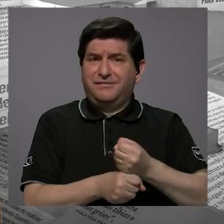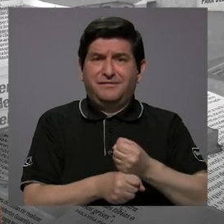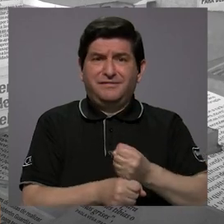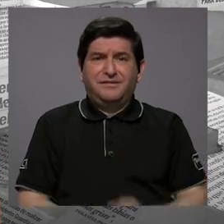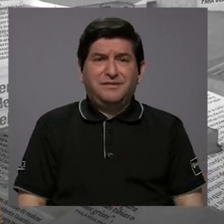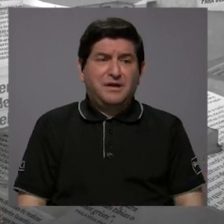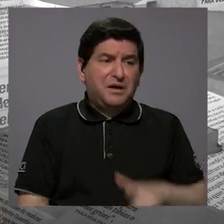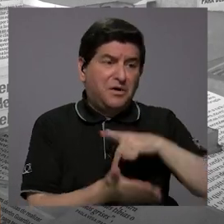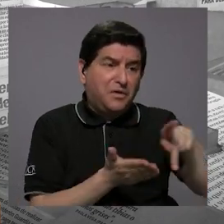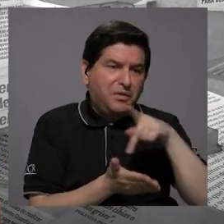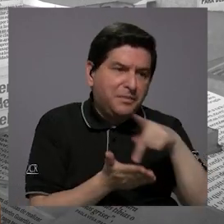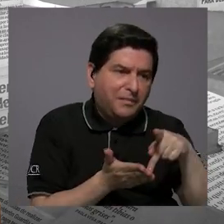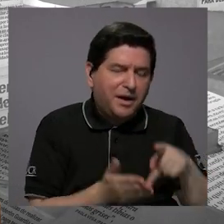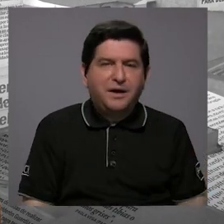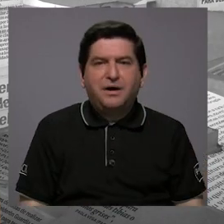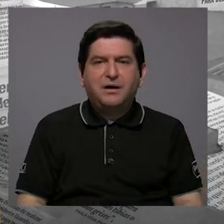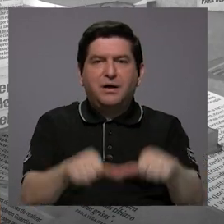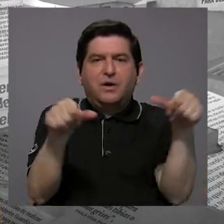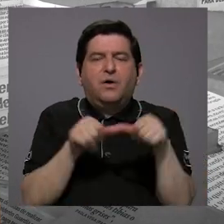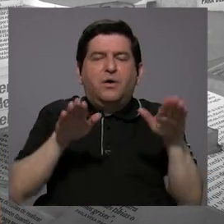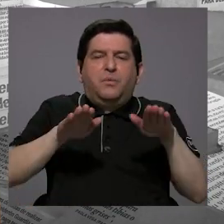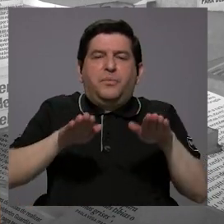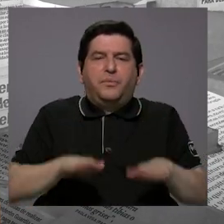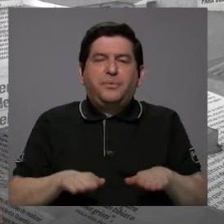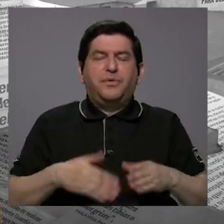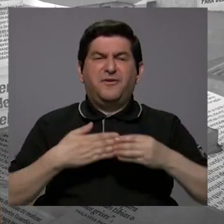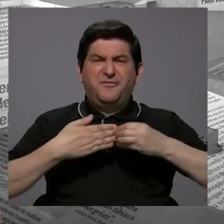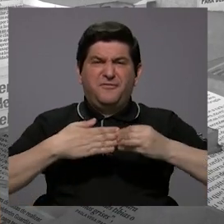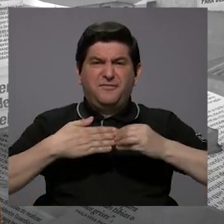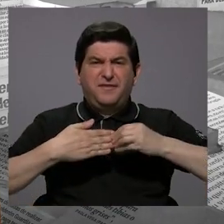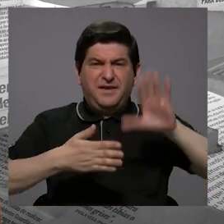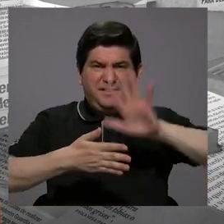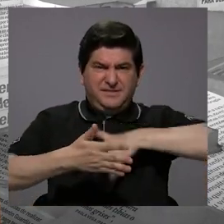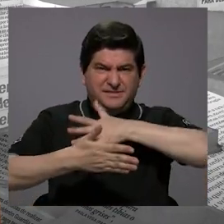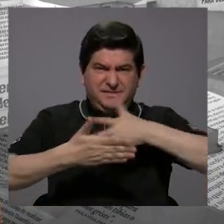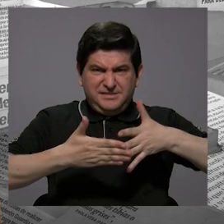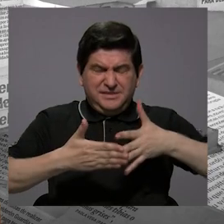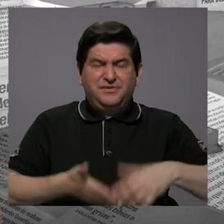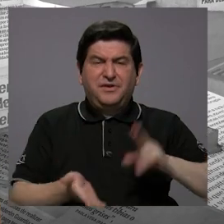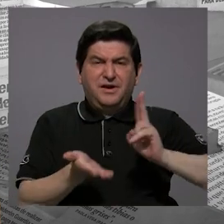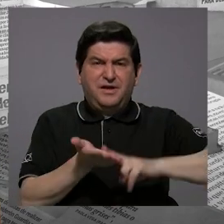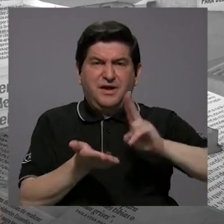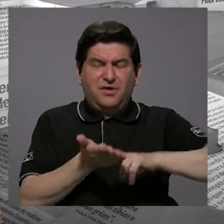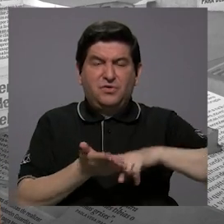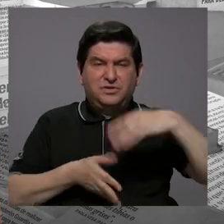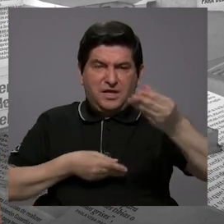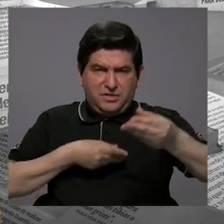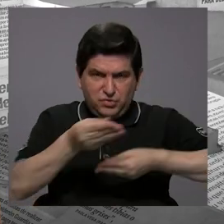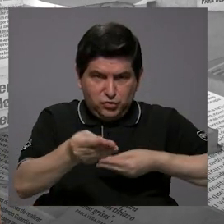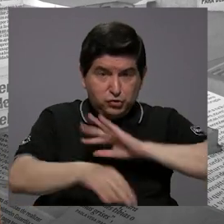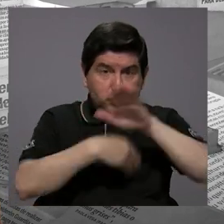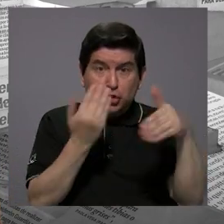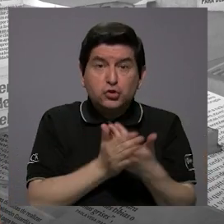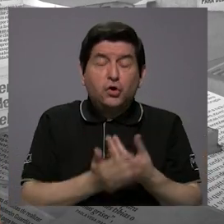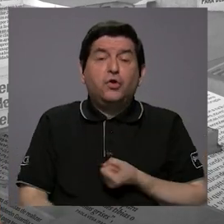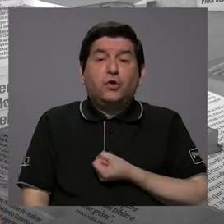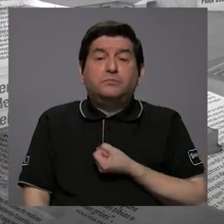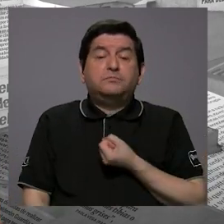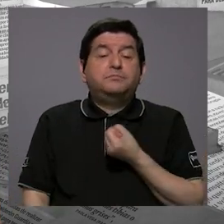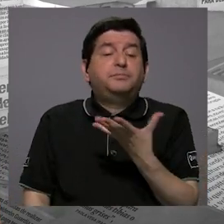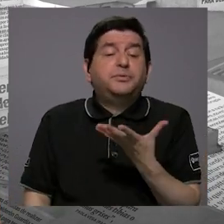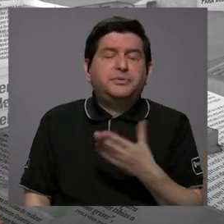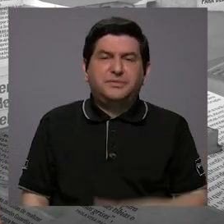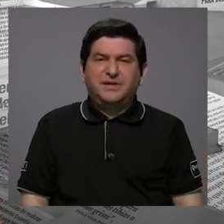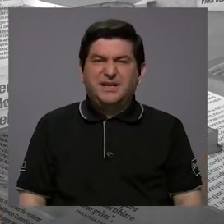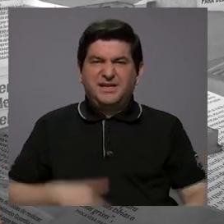salariales, áreas de descanso, flexibilidad laboral, contratos de retribución. Todo eso lo han expresado